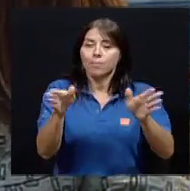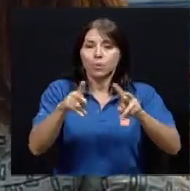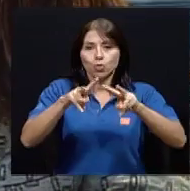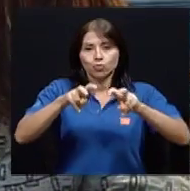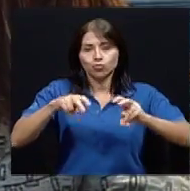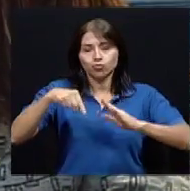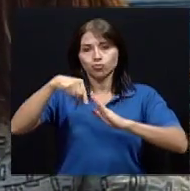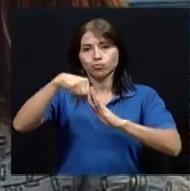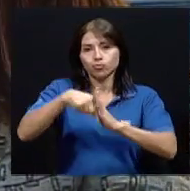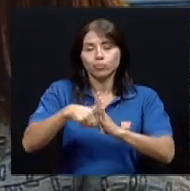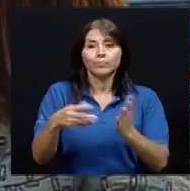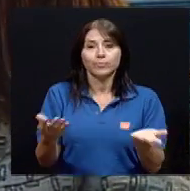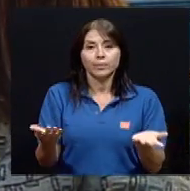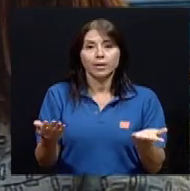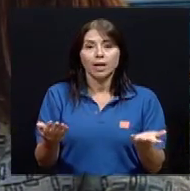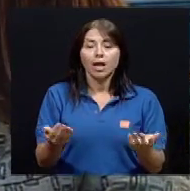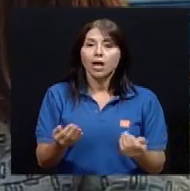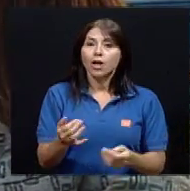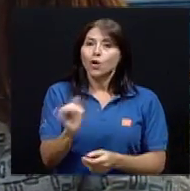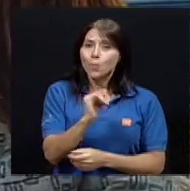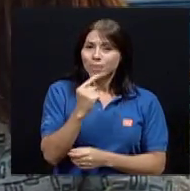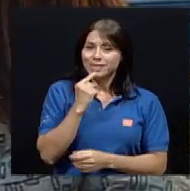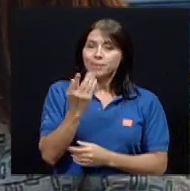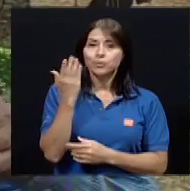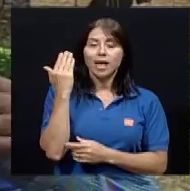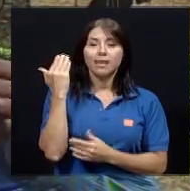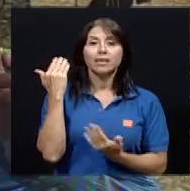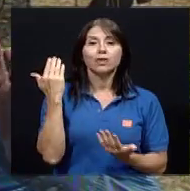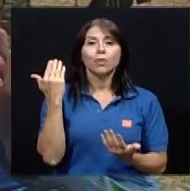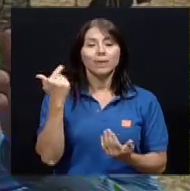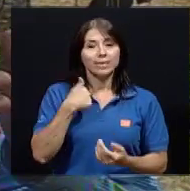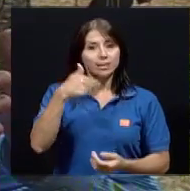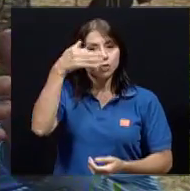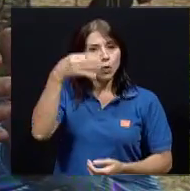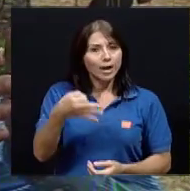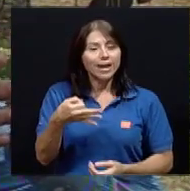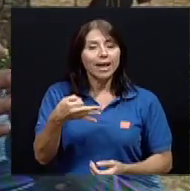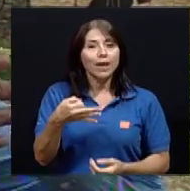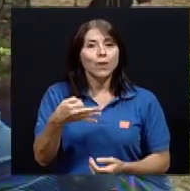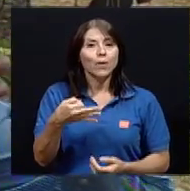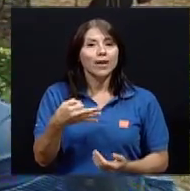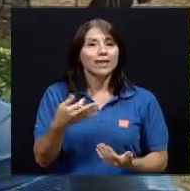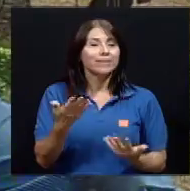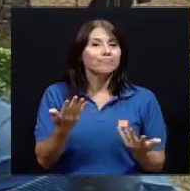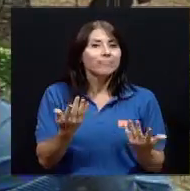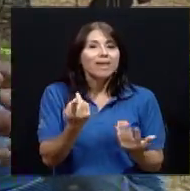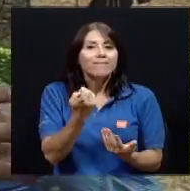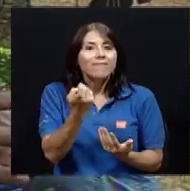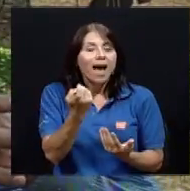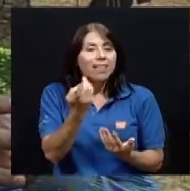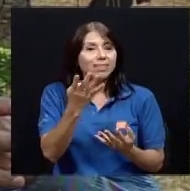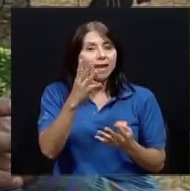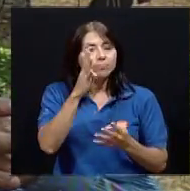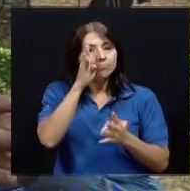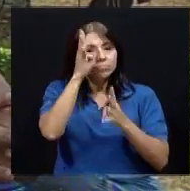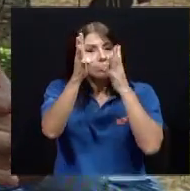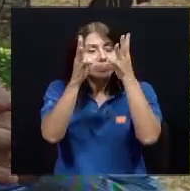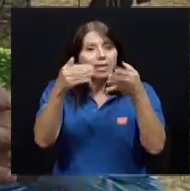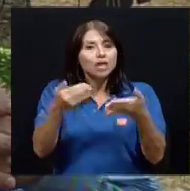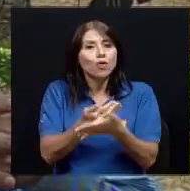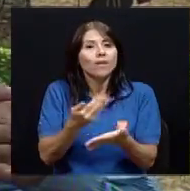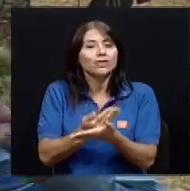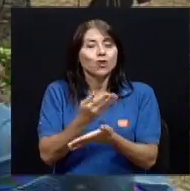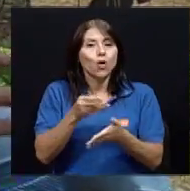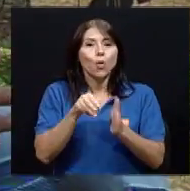Por esas cosas, ¿verdad?, que estábamos diciendo anteriormente, creo yo que un poquito por la falta de innovación, en modelos de